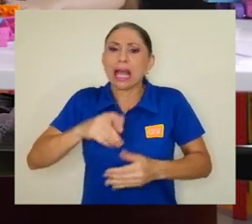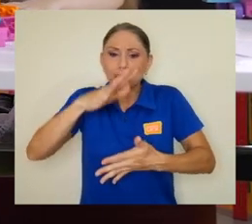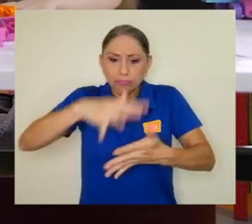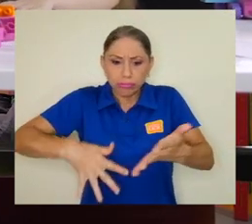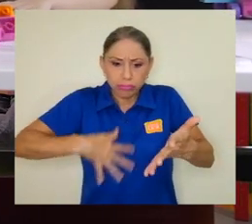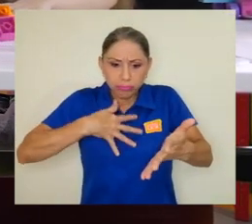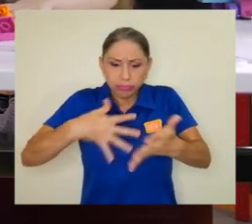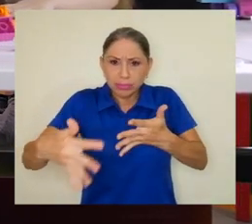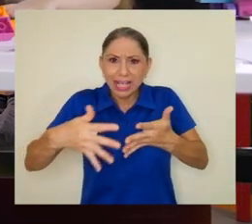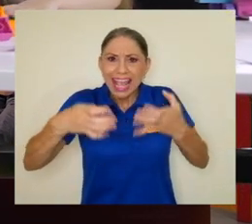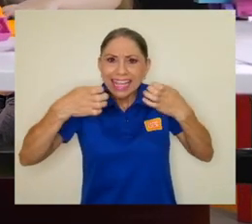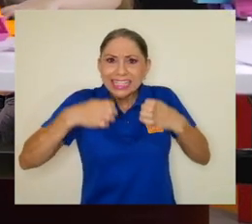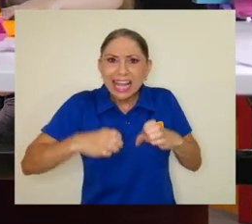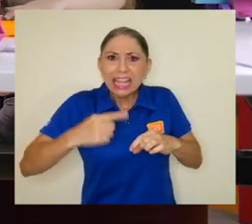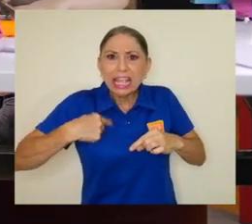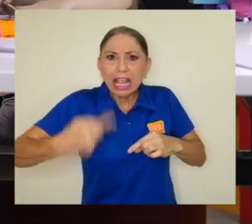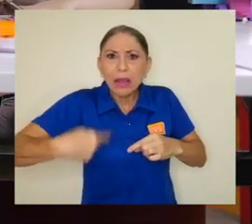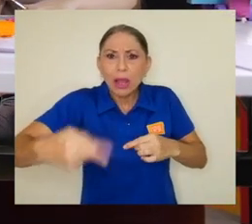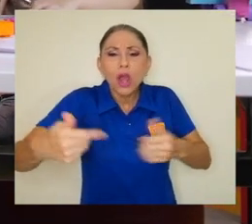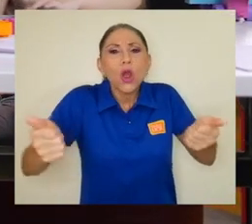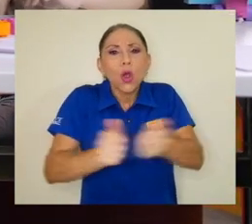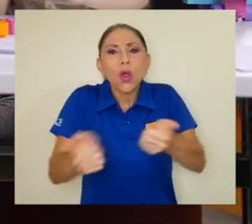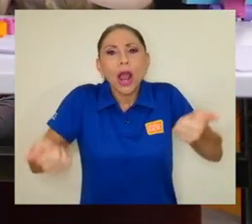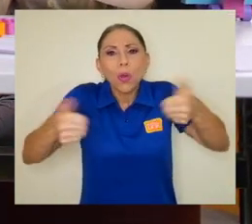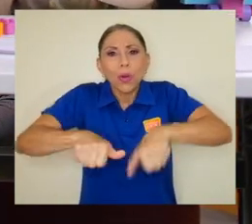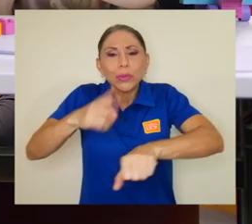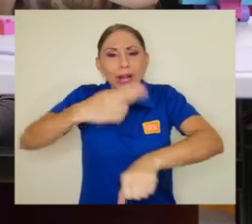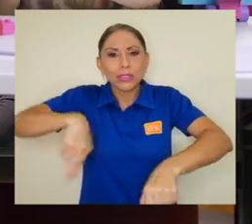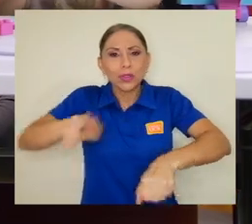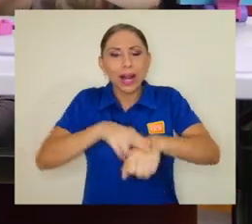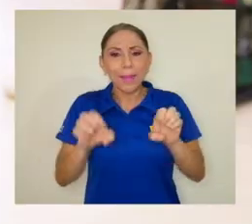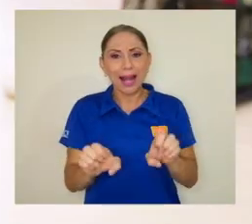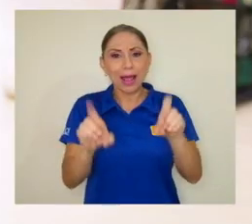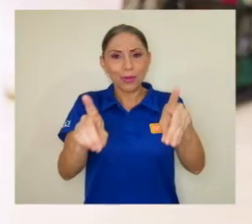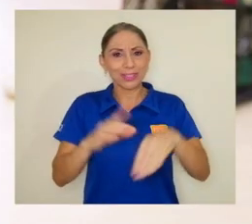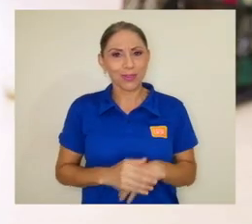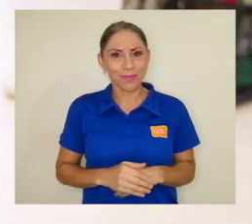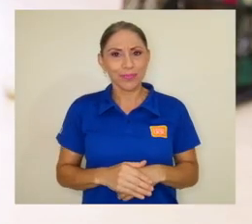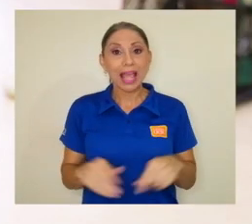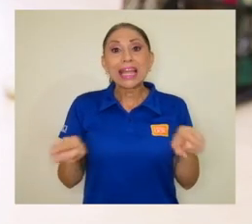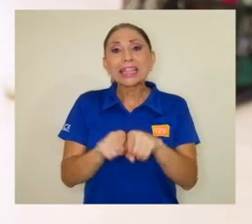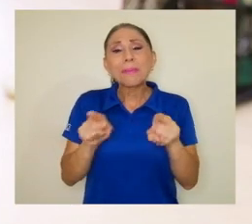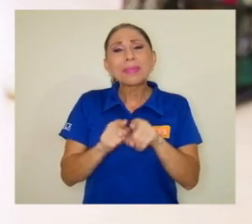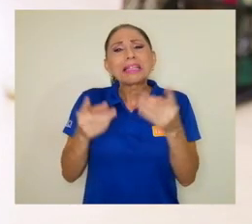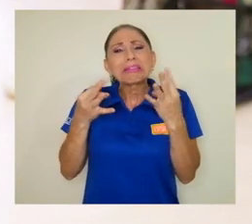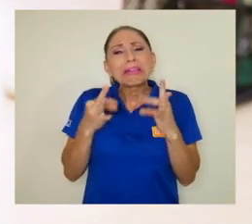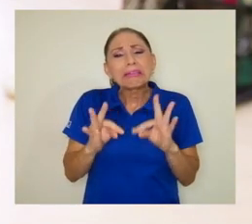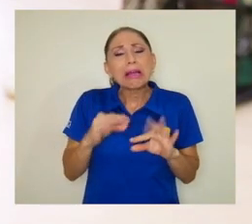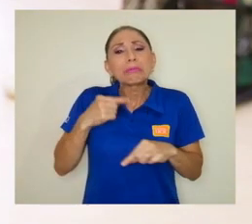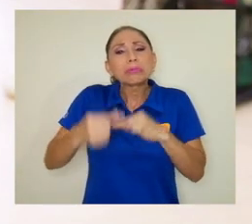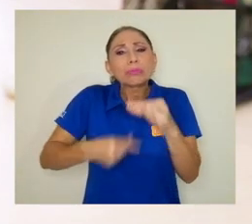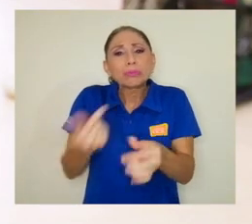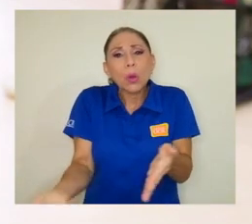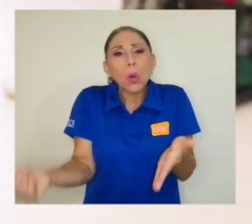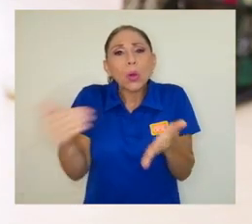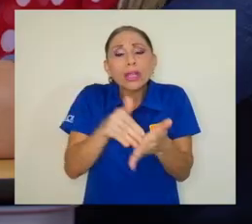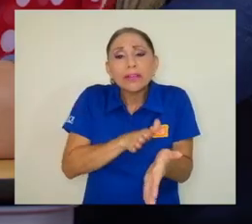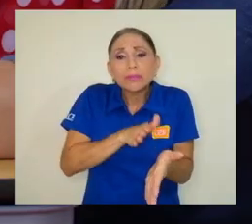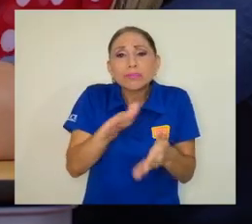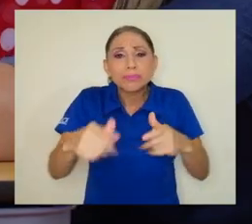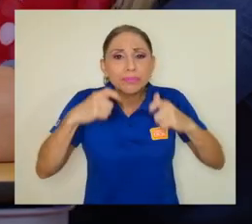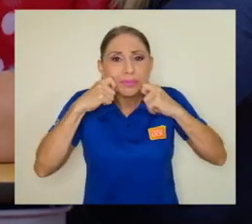estratégica a partir de un acuerdo nacional para la educación. Gestionar el retorno a clases presenciales,